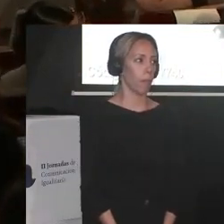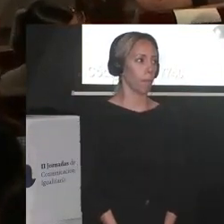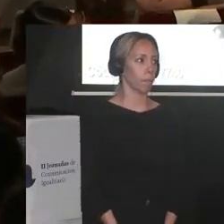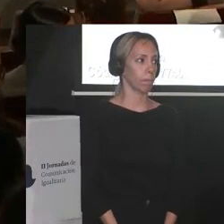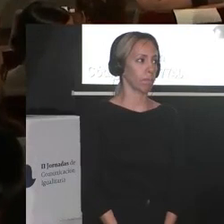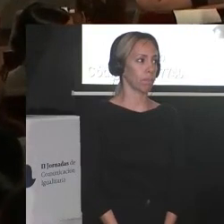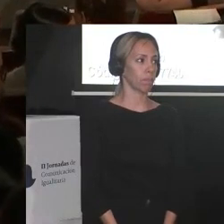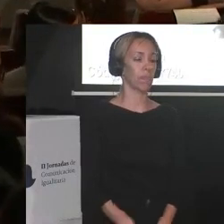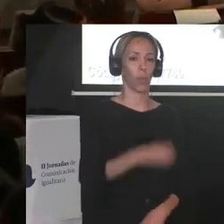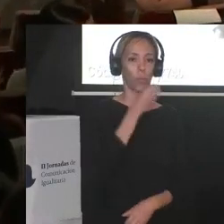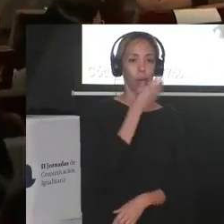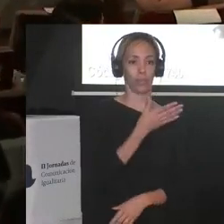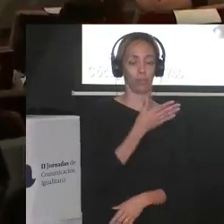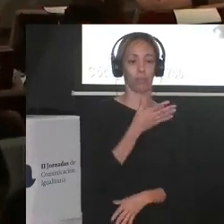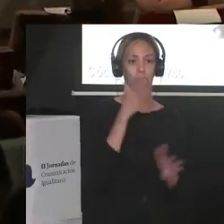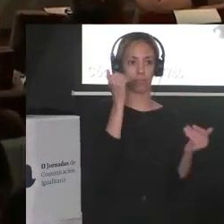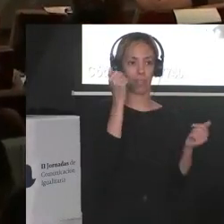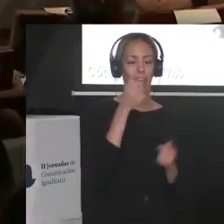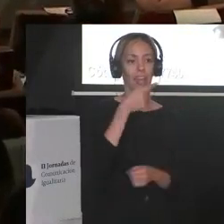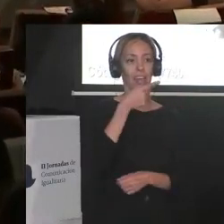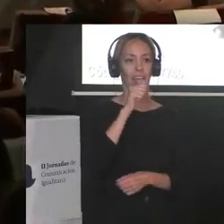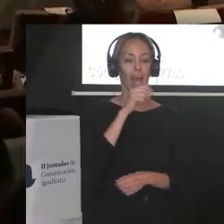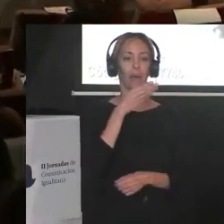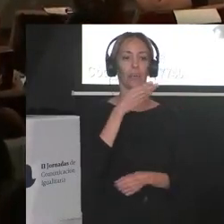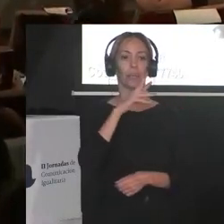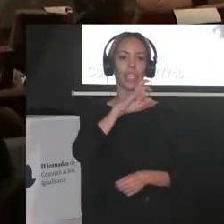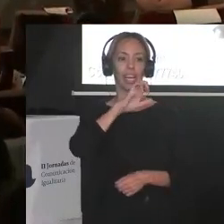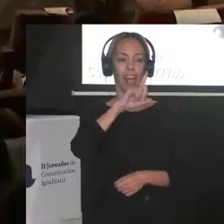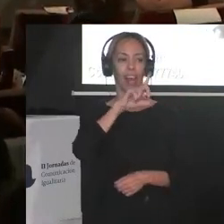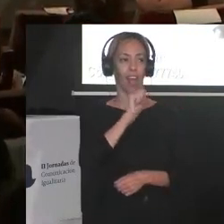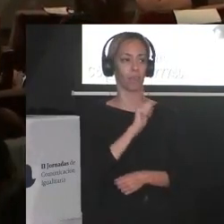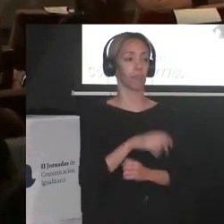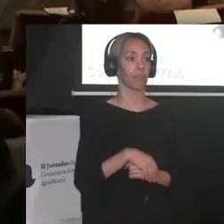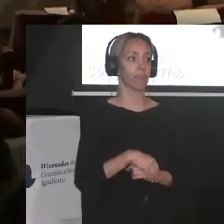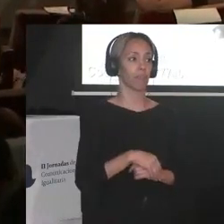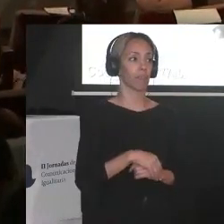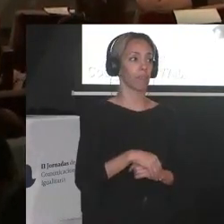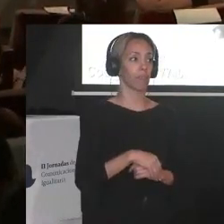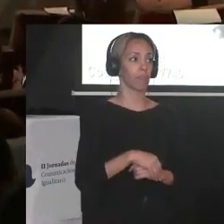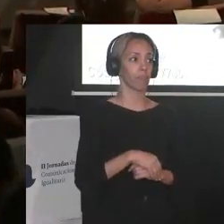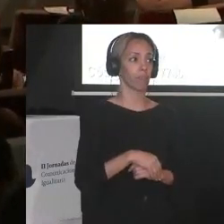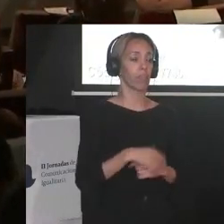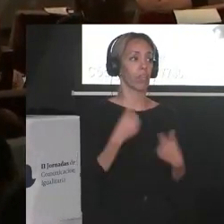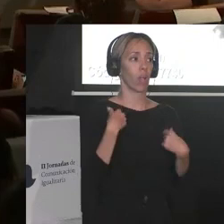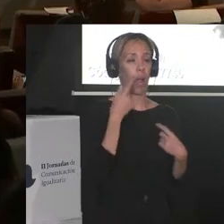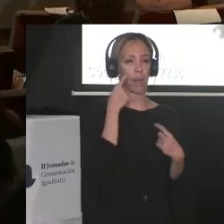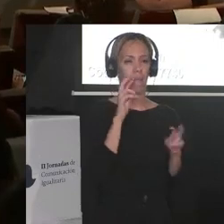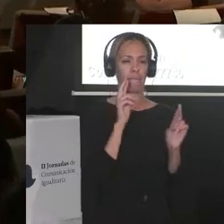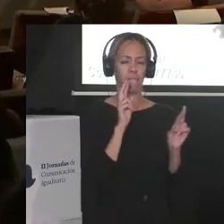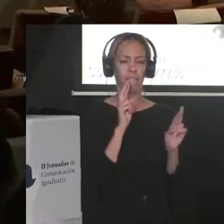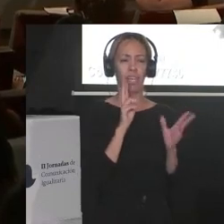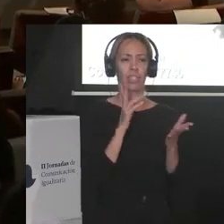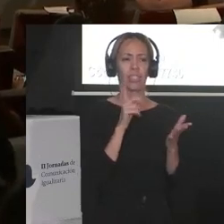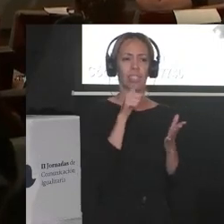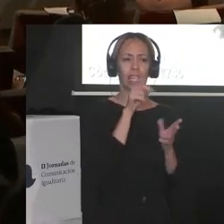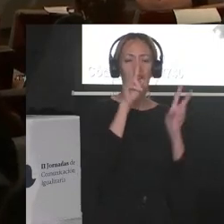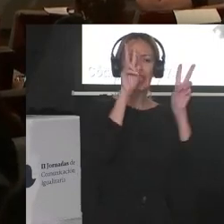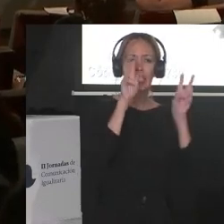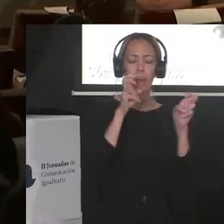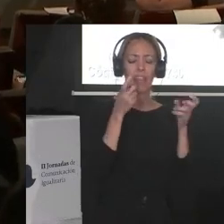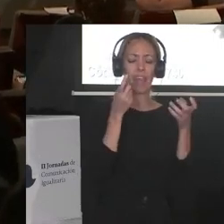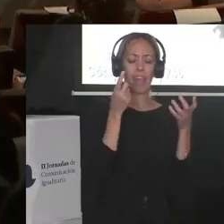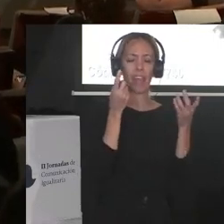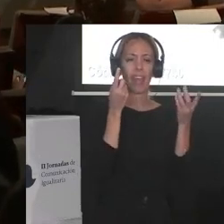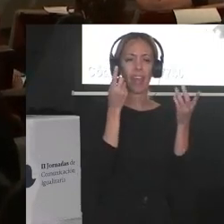buenas Gabriela yo creo que o sea quería ver si podías como explicar un poco el tema de la